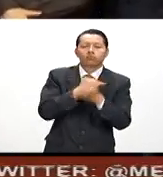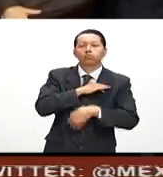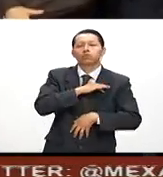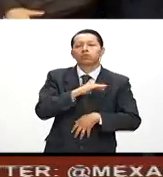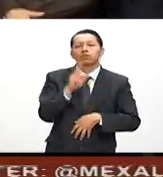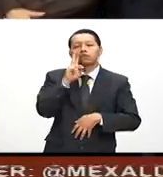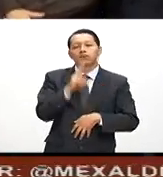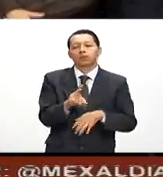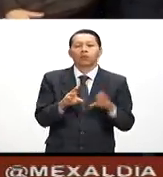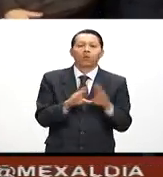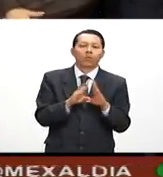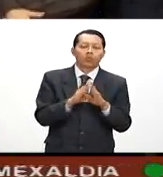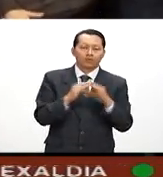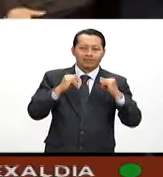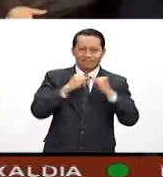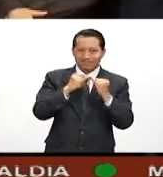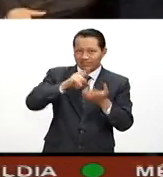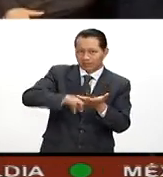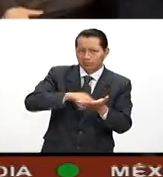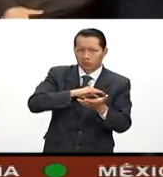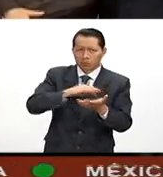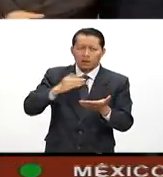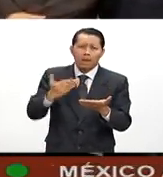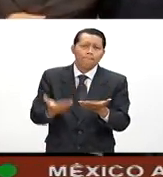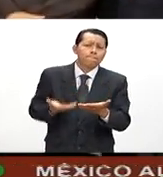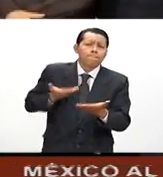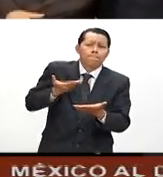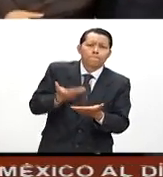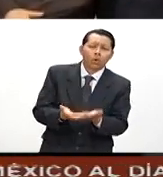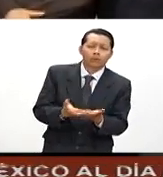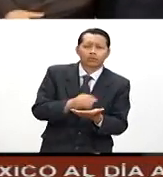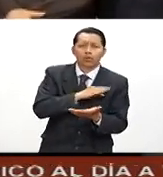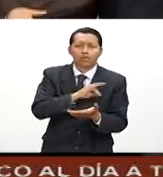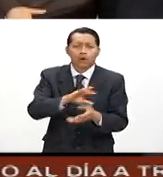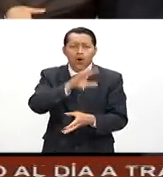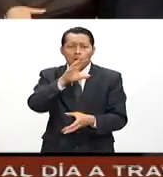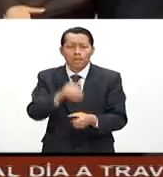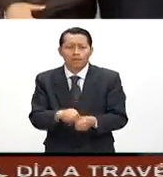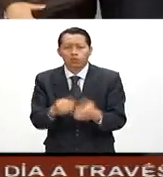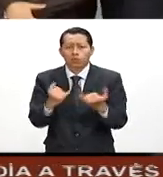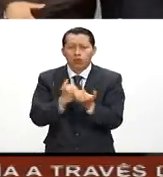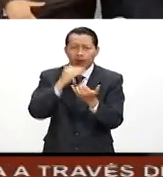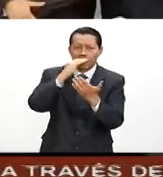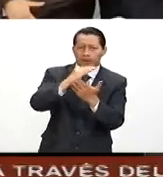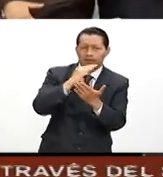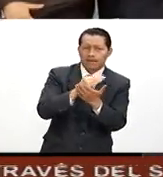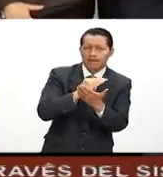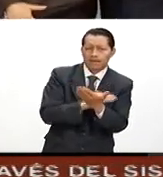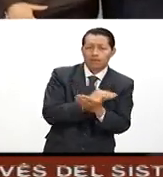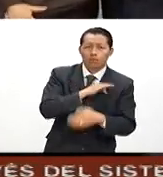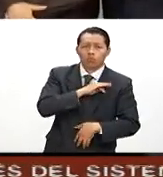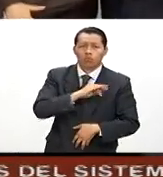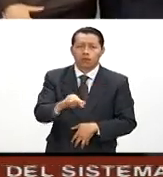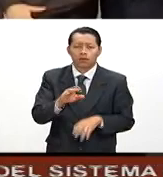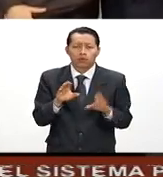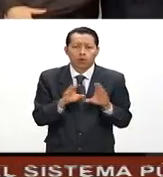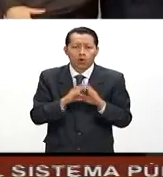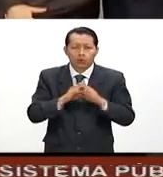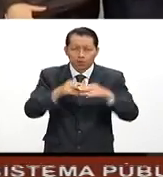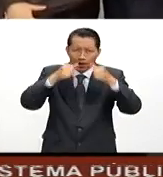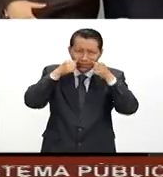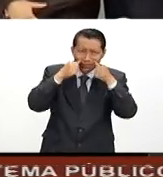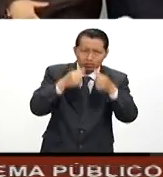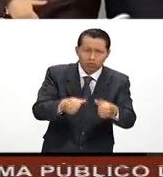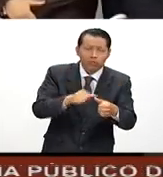cauce institucional a sus propuestas, a sus planteamientos con posibilidad de construir